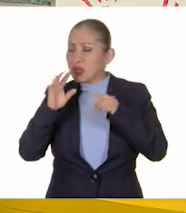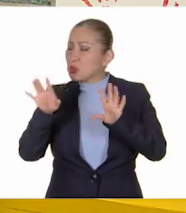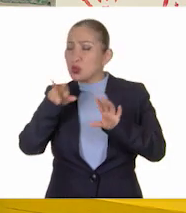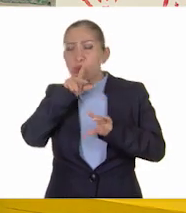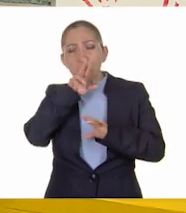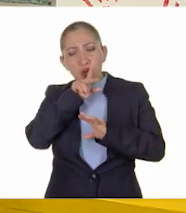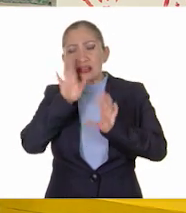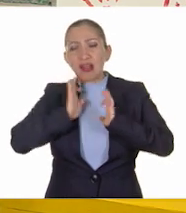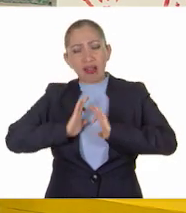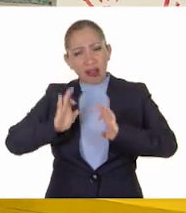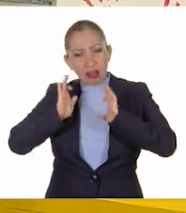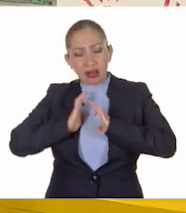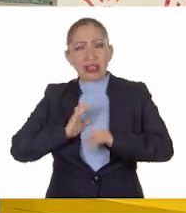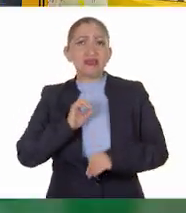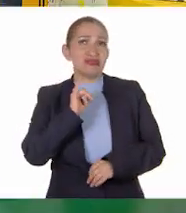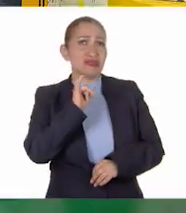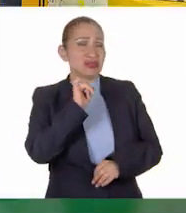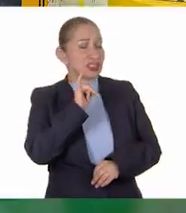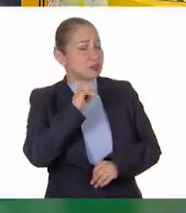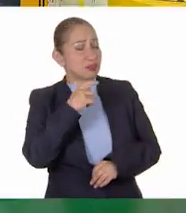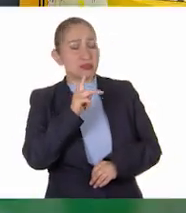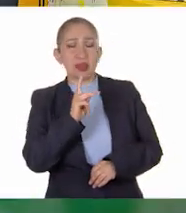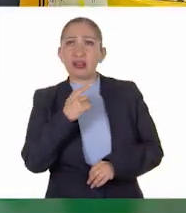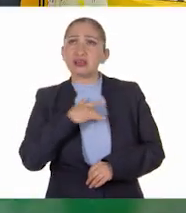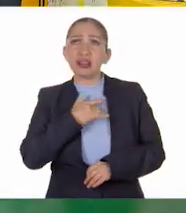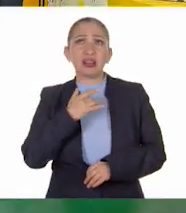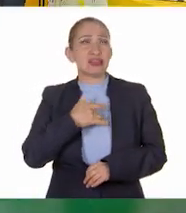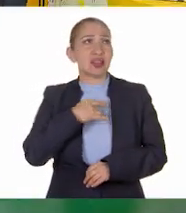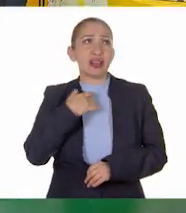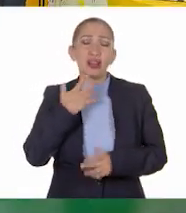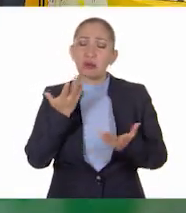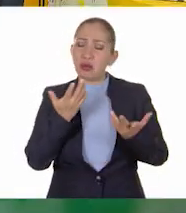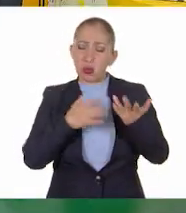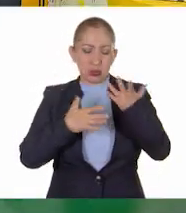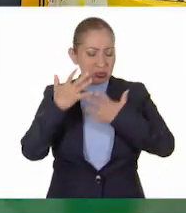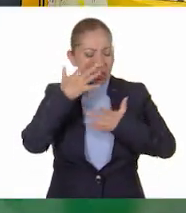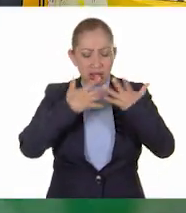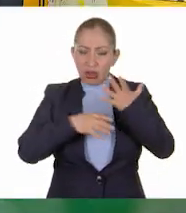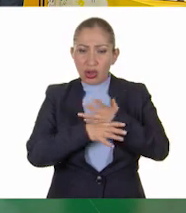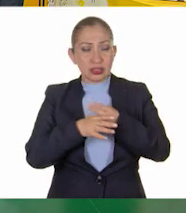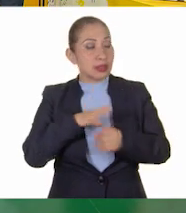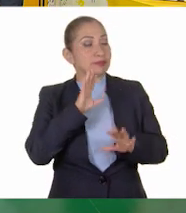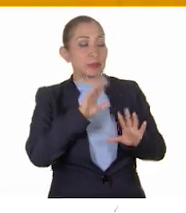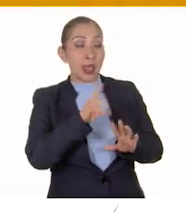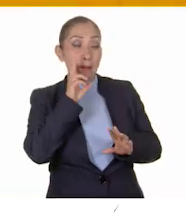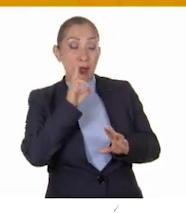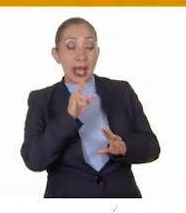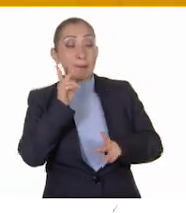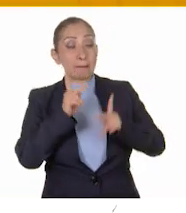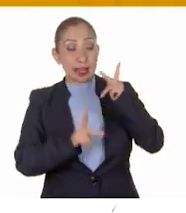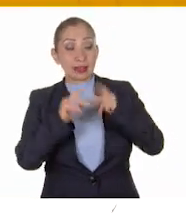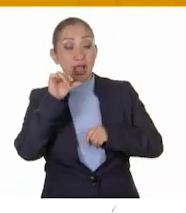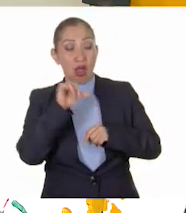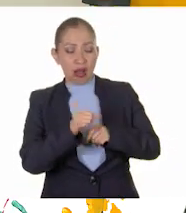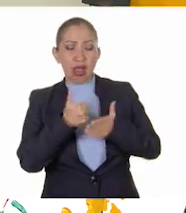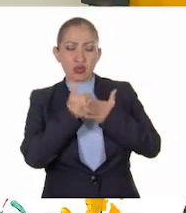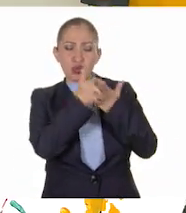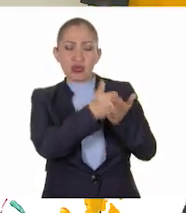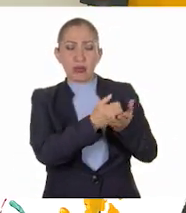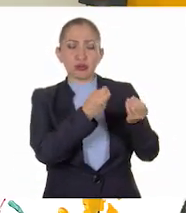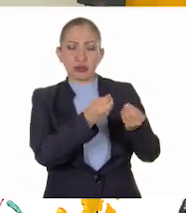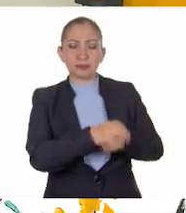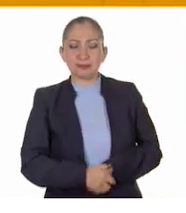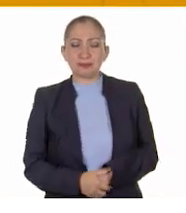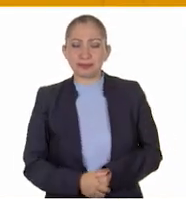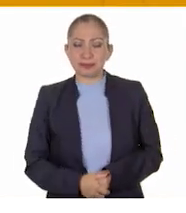preocupes, tranquilo. Pues sí, pero se sienten muchas cosas. Ya verás que el diálogo del día de hoy te va a ayudar mucho,